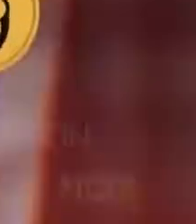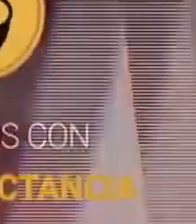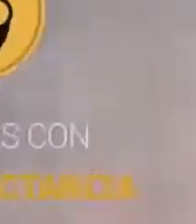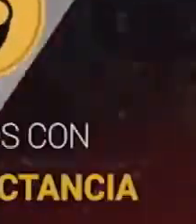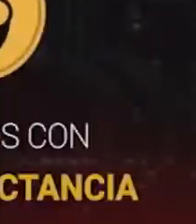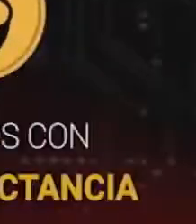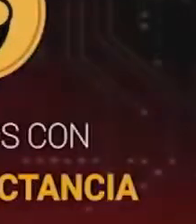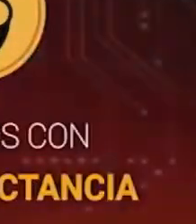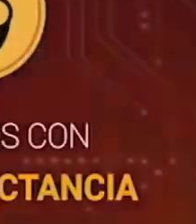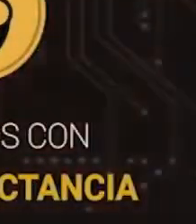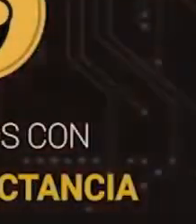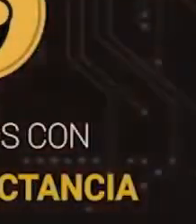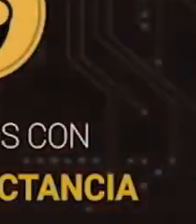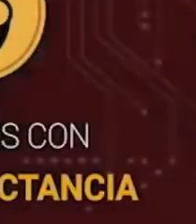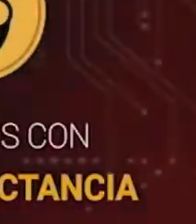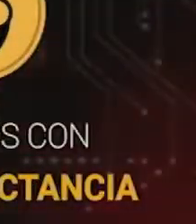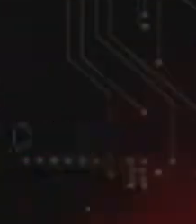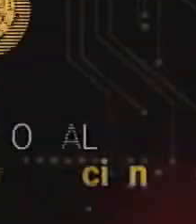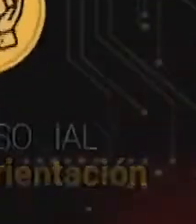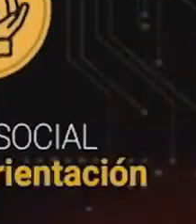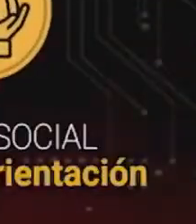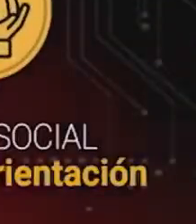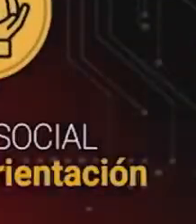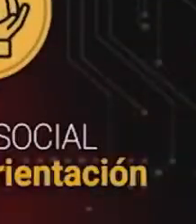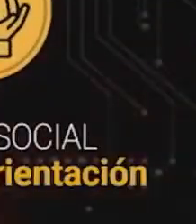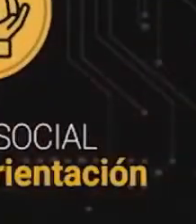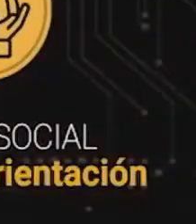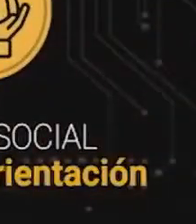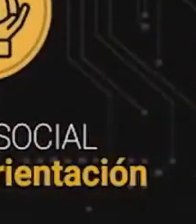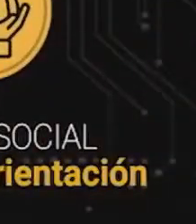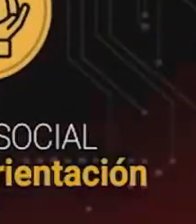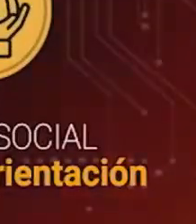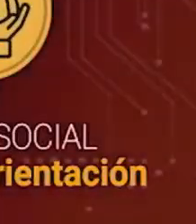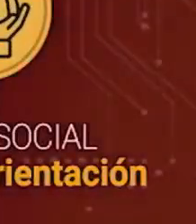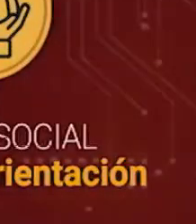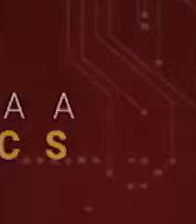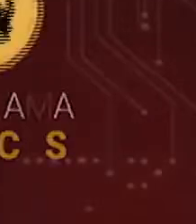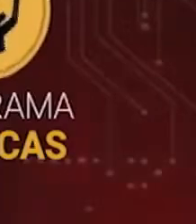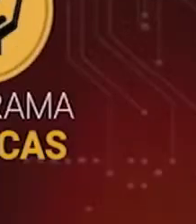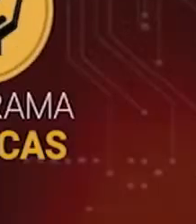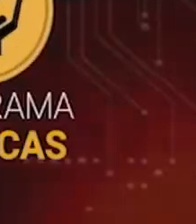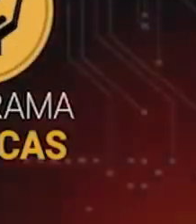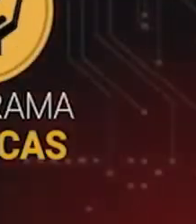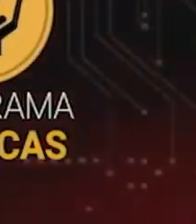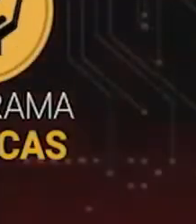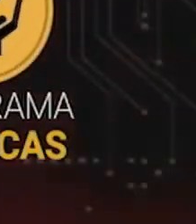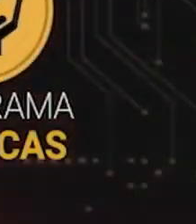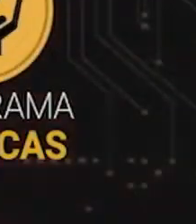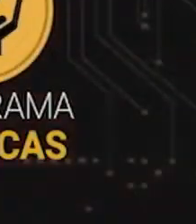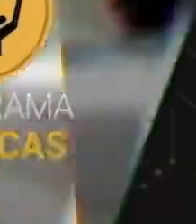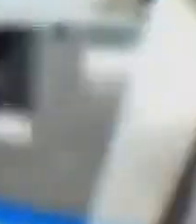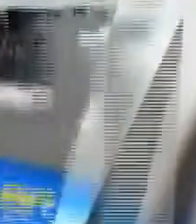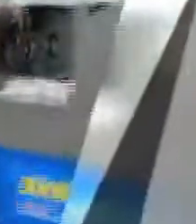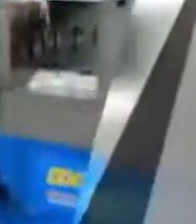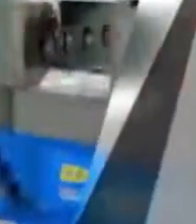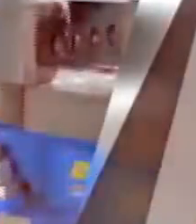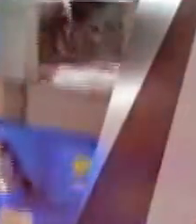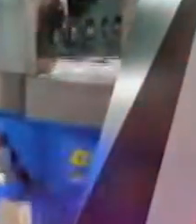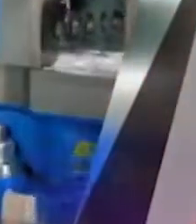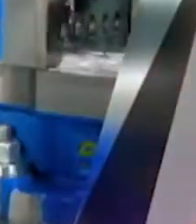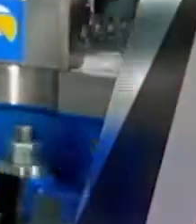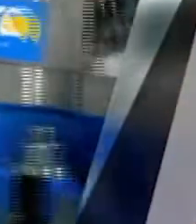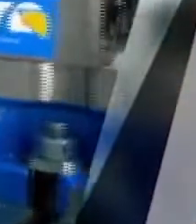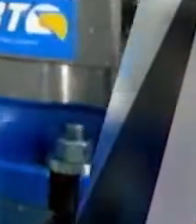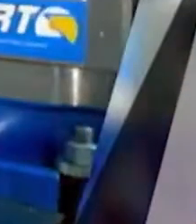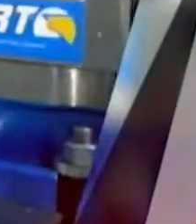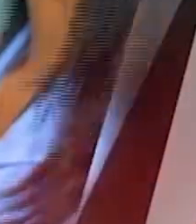El INAH para mí es conocimiento, esfuerzo y crecimiento personal. En el INAH las mujeres somos